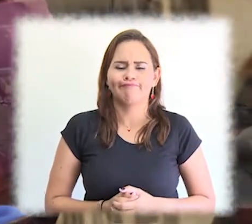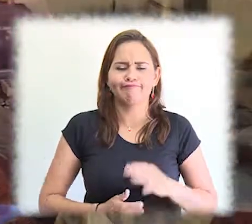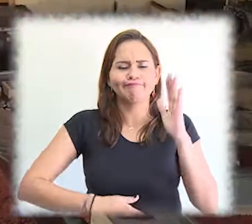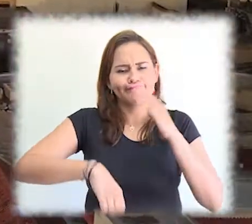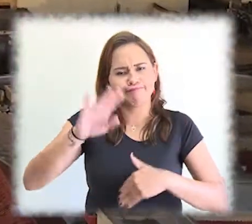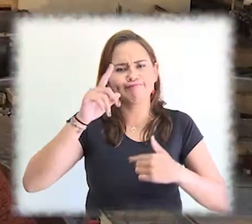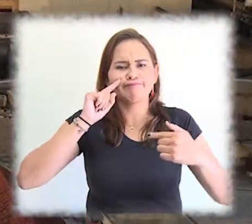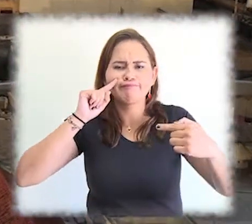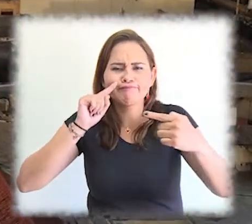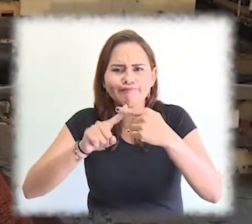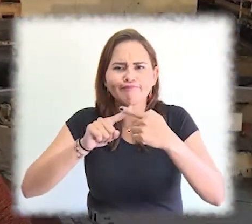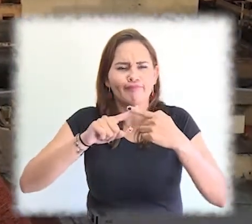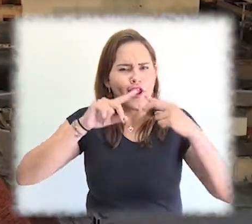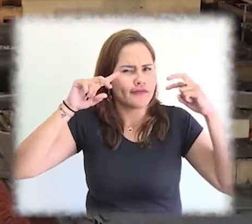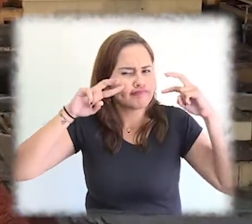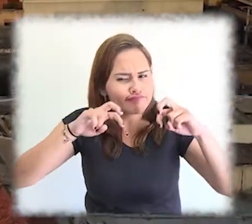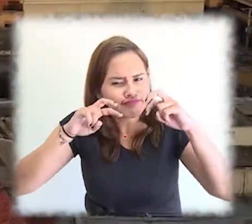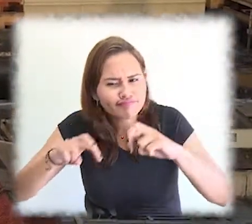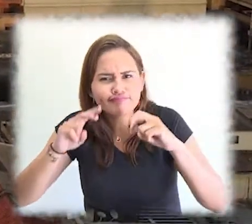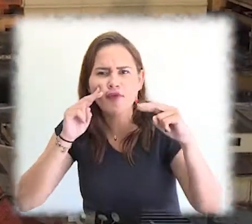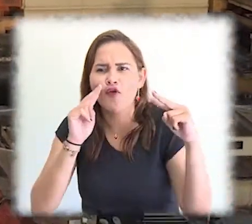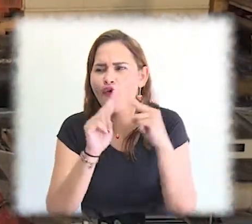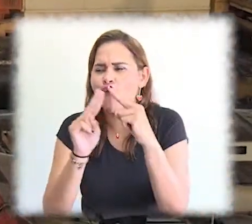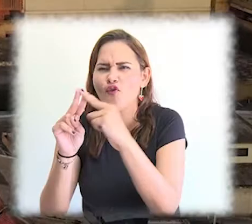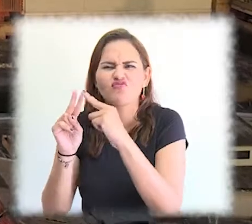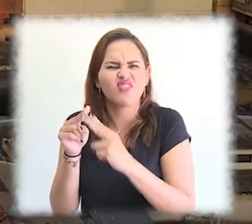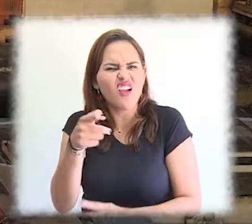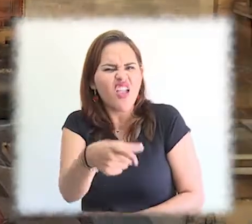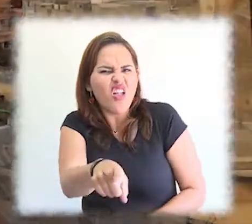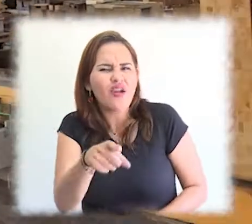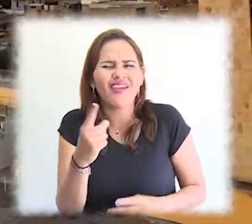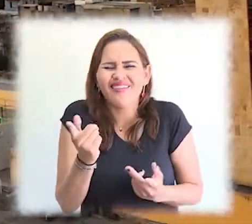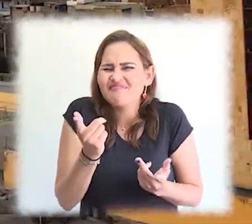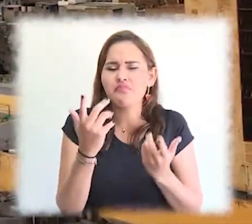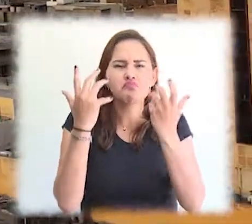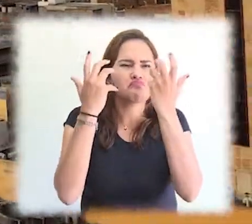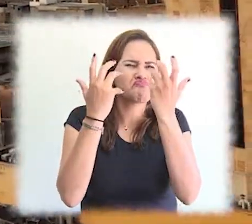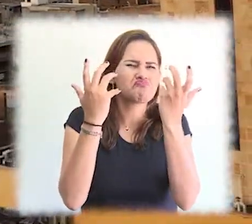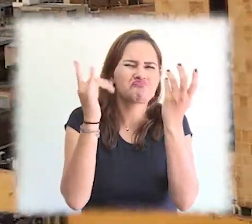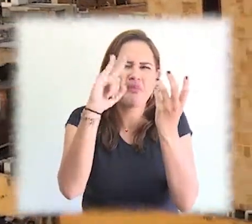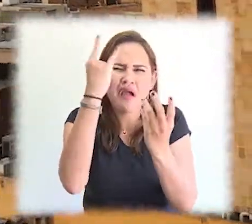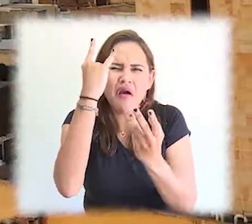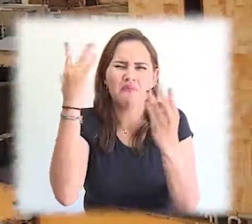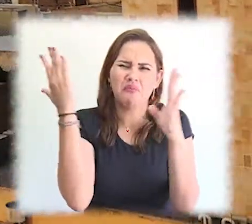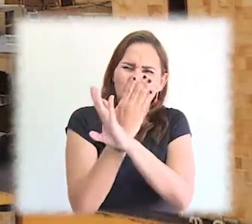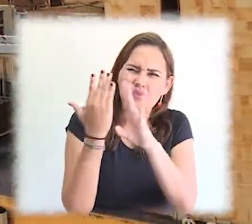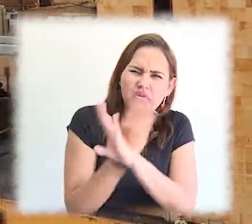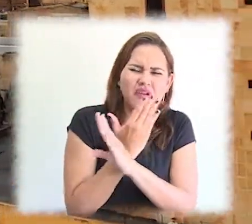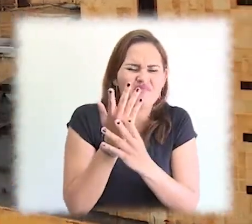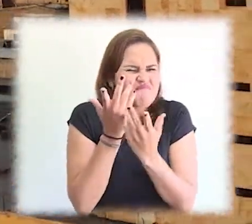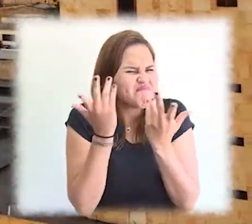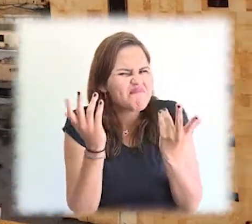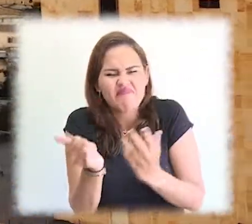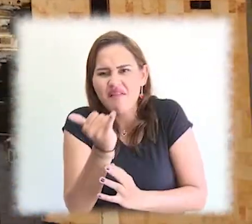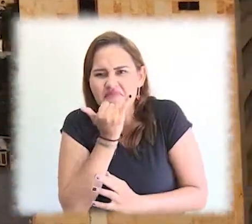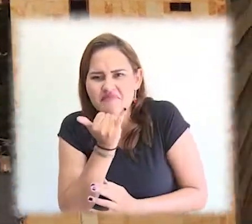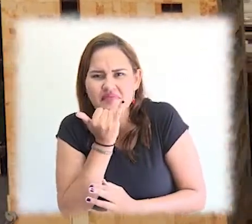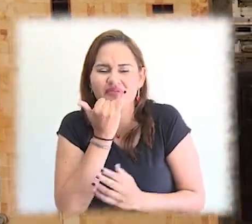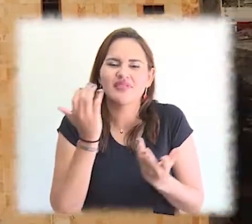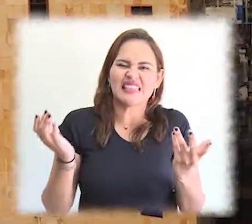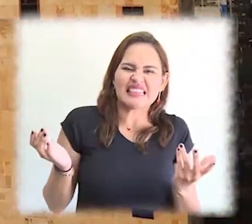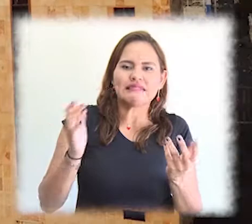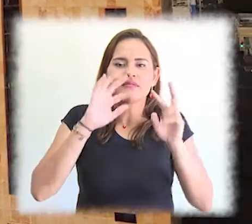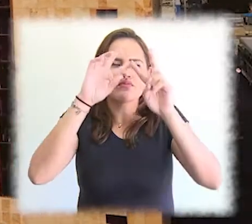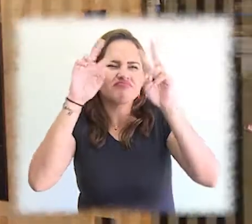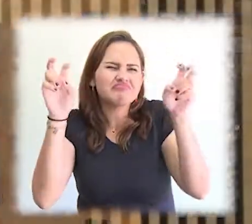Estudios Urbanos y Regionales, Acer. Sobre la posibilidad de utilizar todo lo que tiene que ver la econometría espacial para el análisis de los